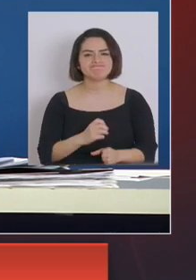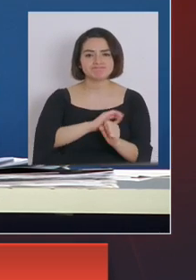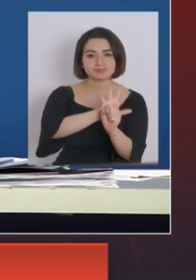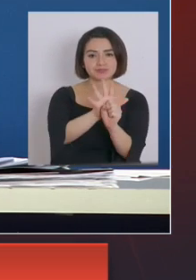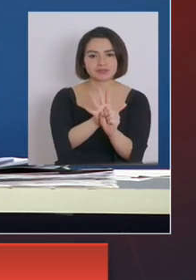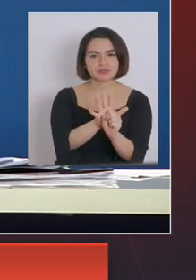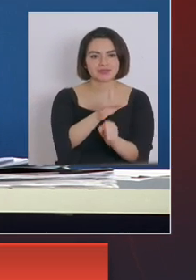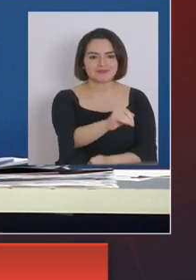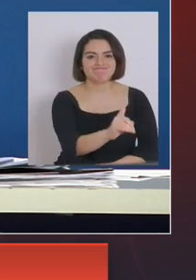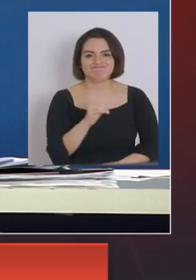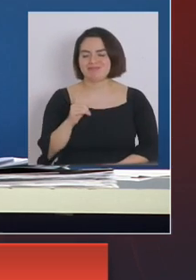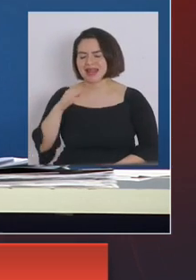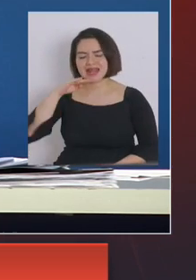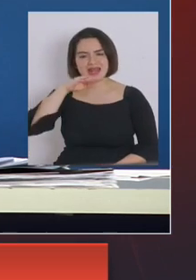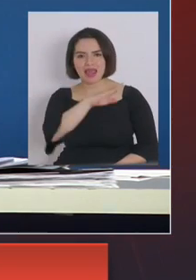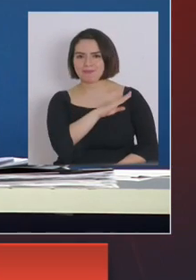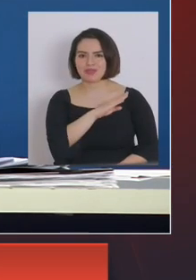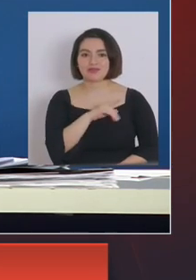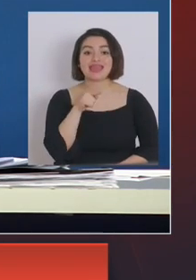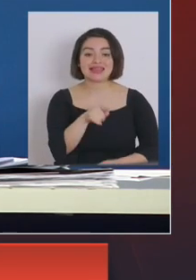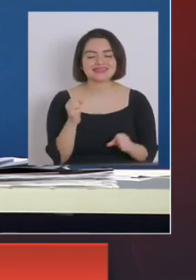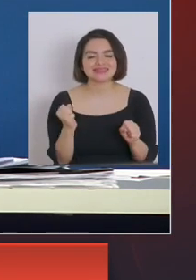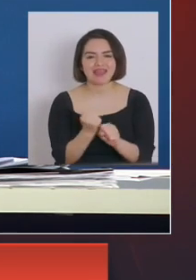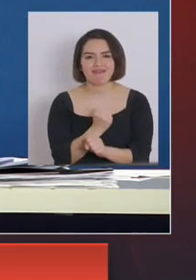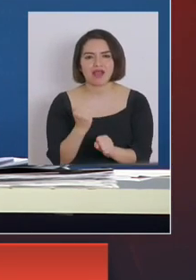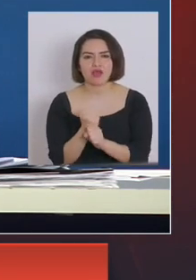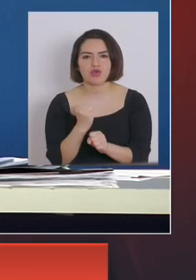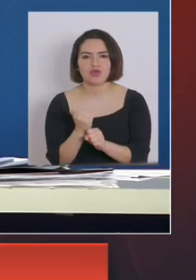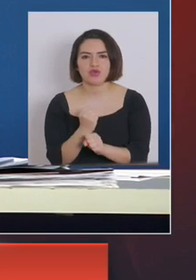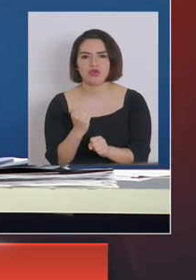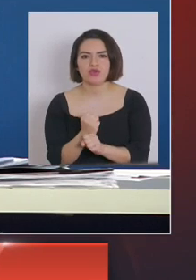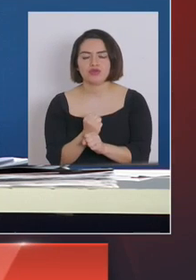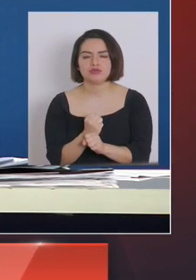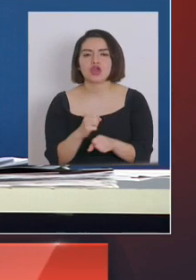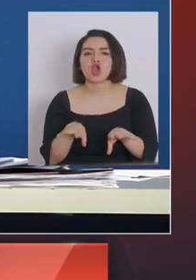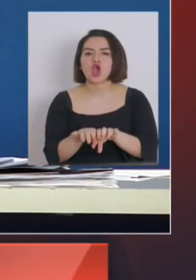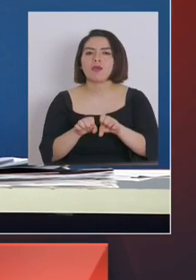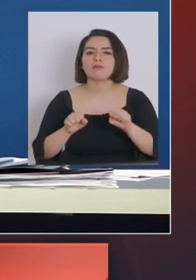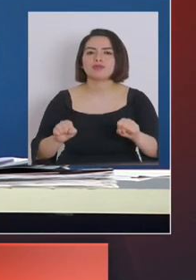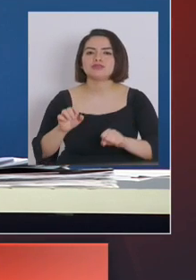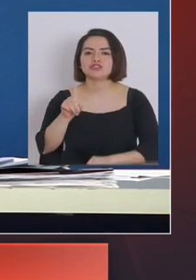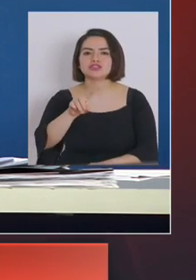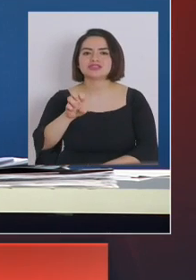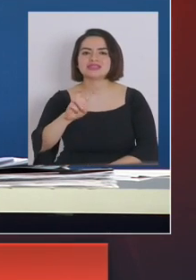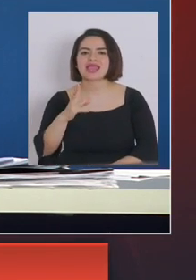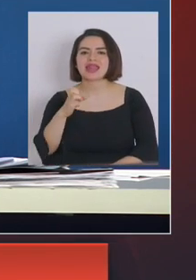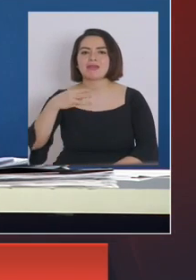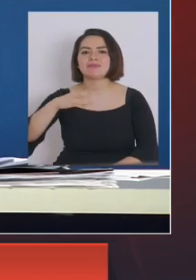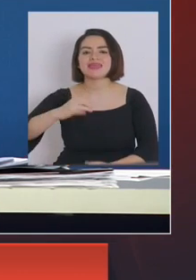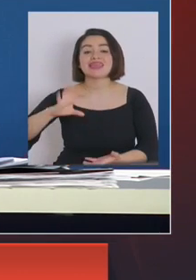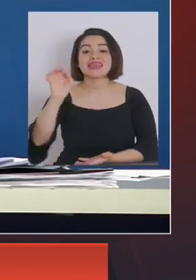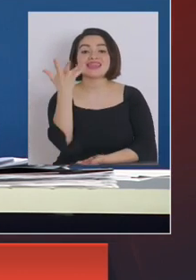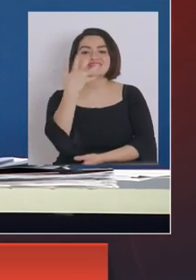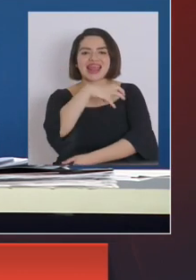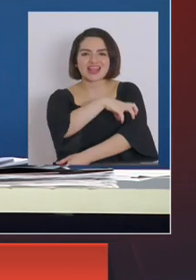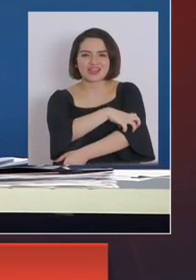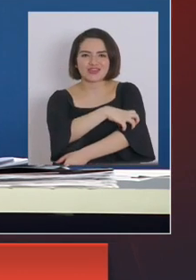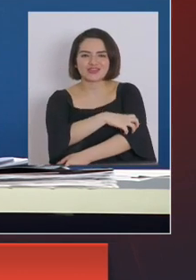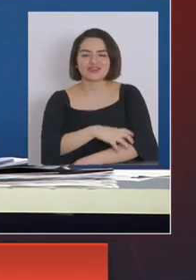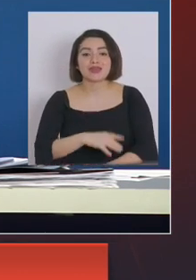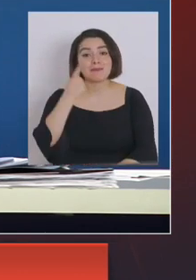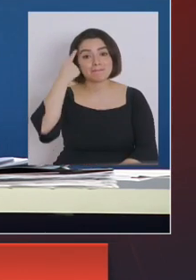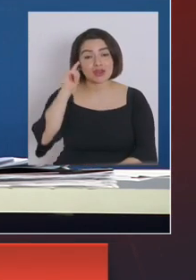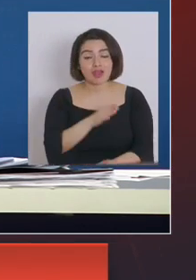aislarlas de inmediato ese es el trabajo en el cual se ha comprometido el Ceremi de la quinta región pero en este momento